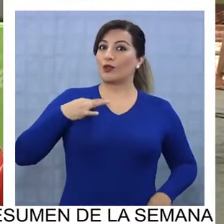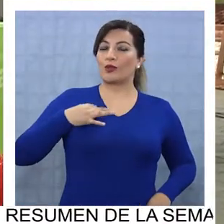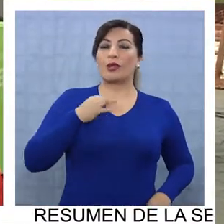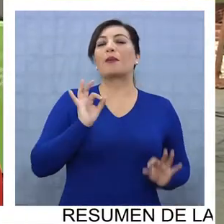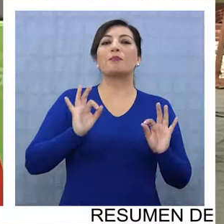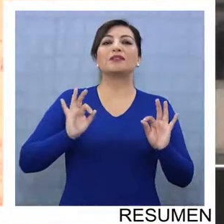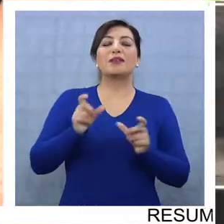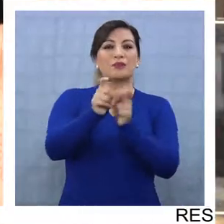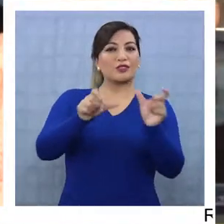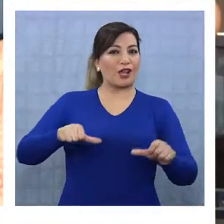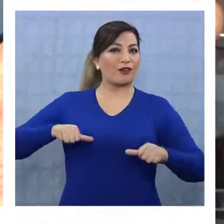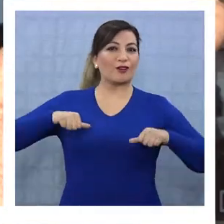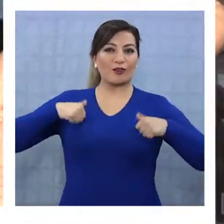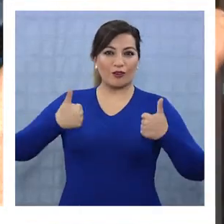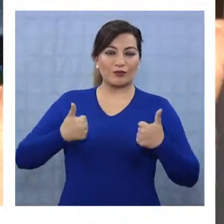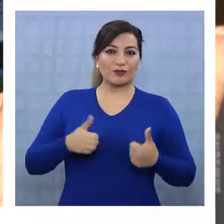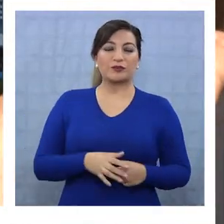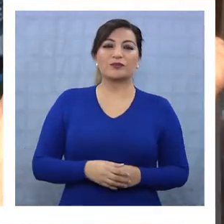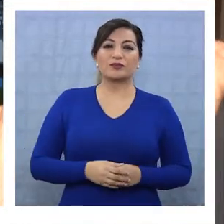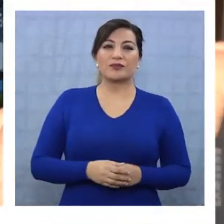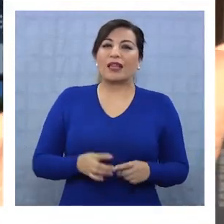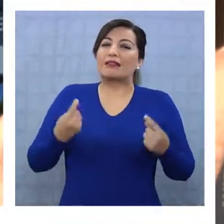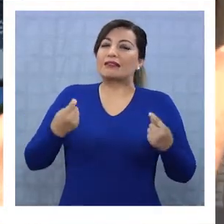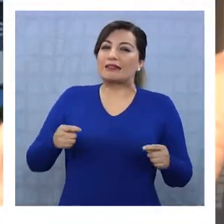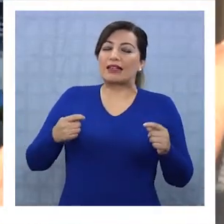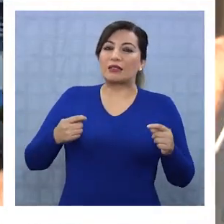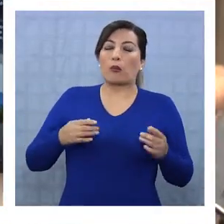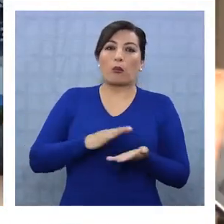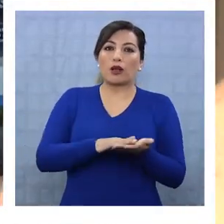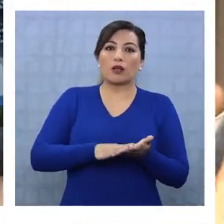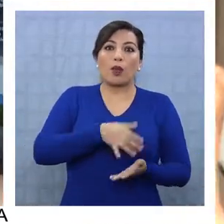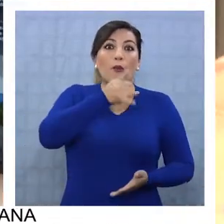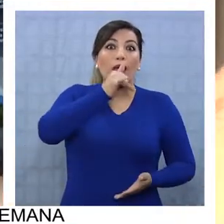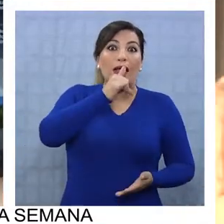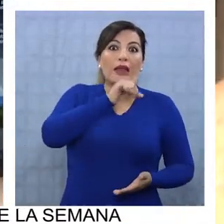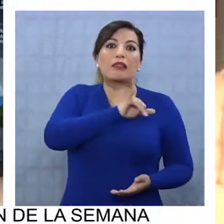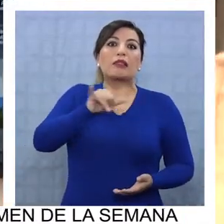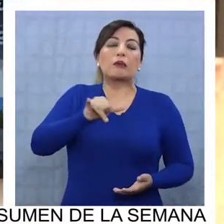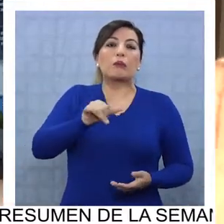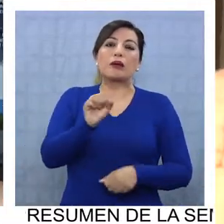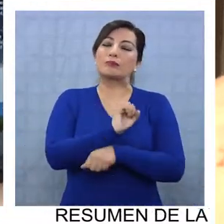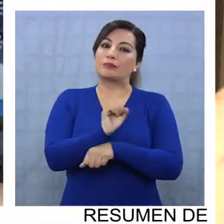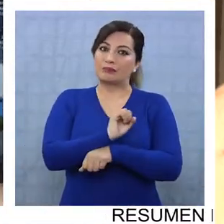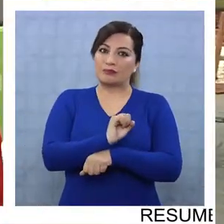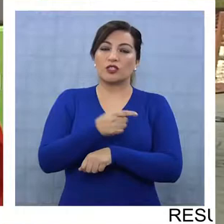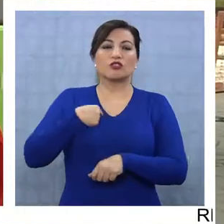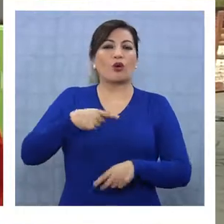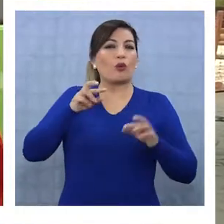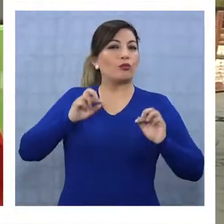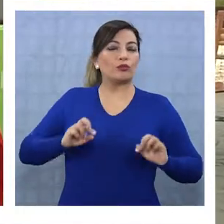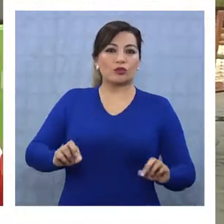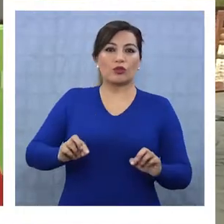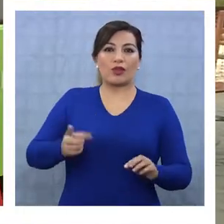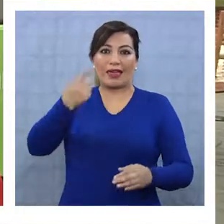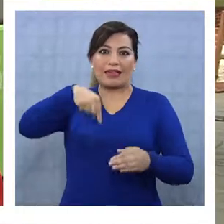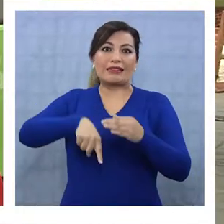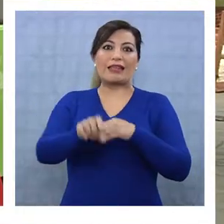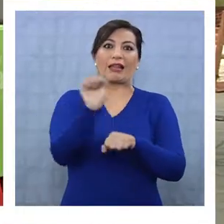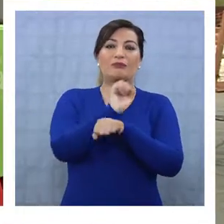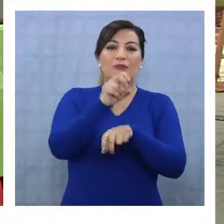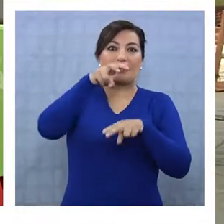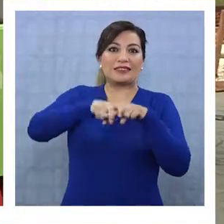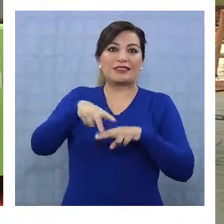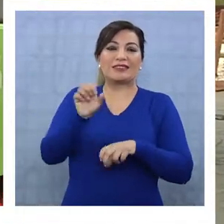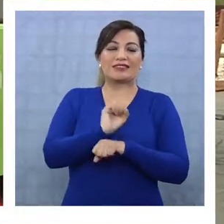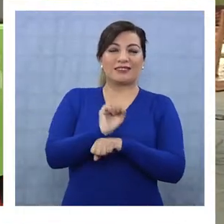especialmente a la gente más joven o a esas personas que tratan de mezclar el alcohol y la conducción. Le hace muy bien, tuve la oportunidad de ingresar al